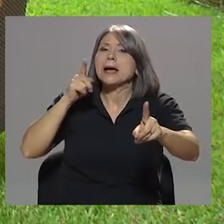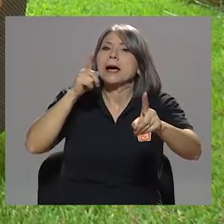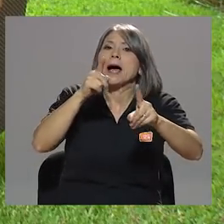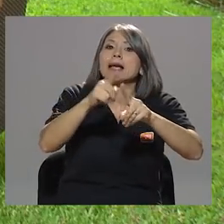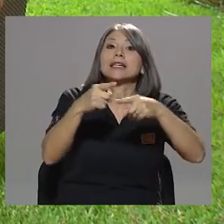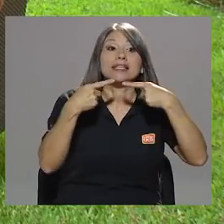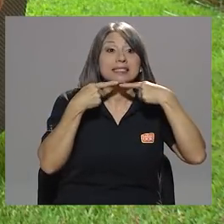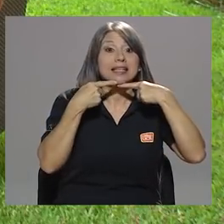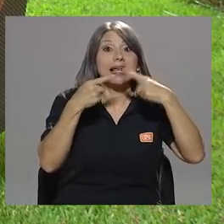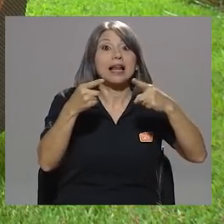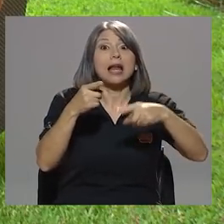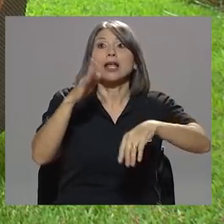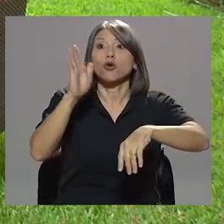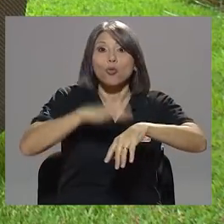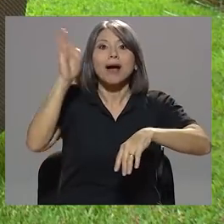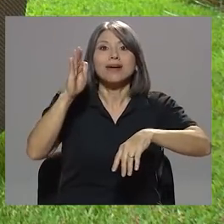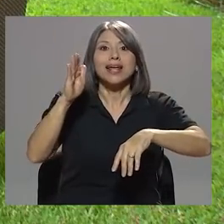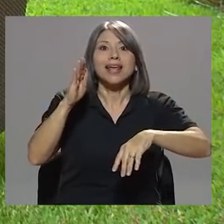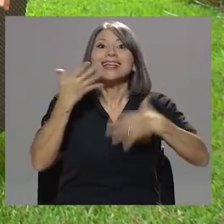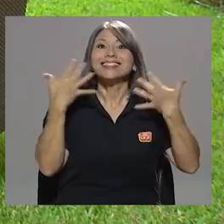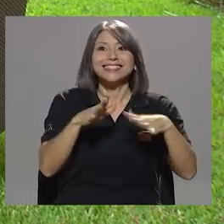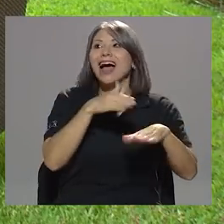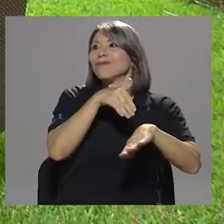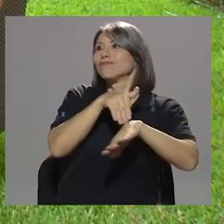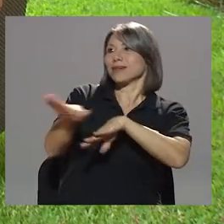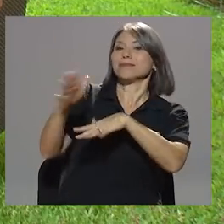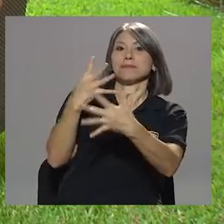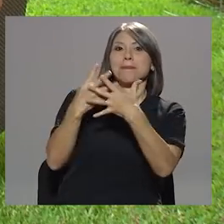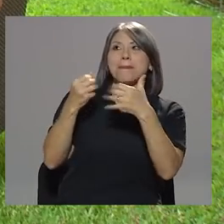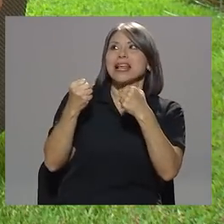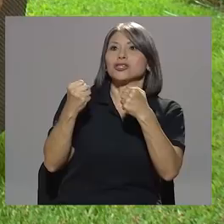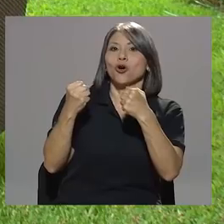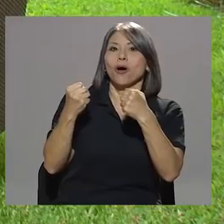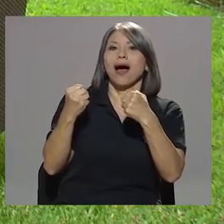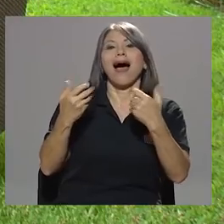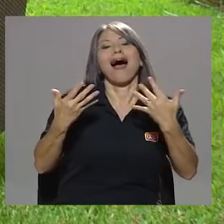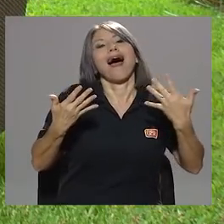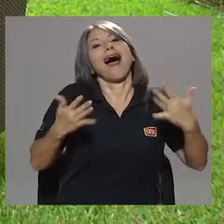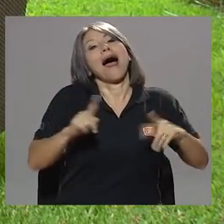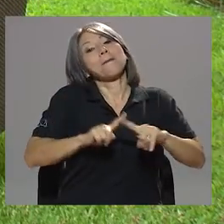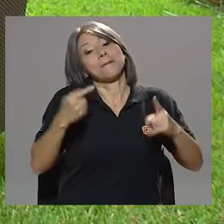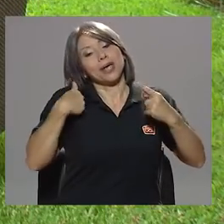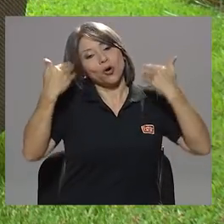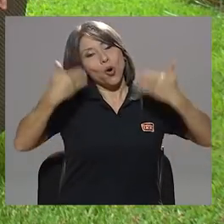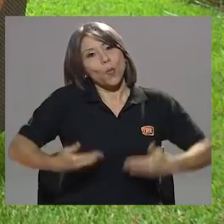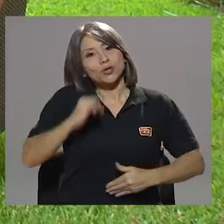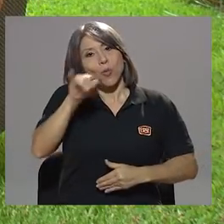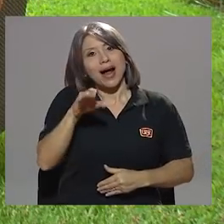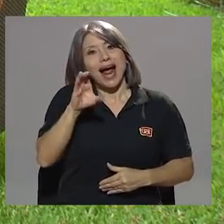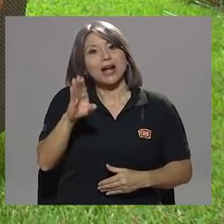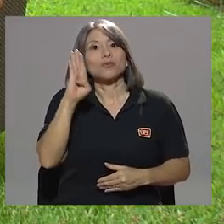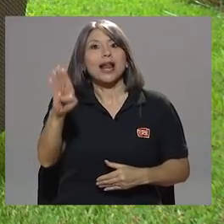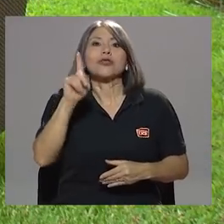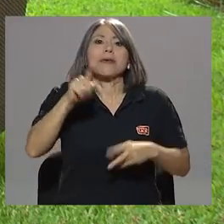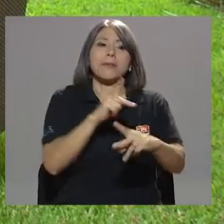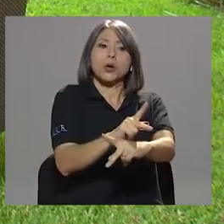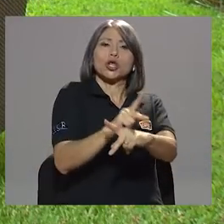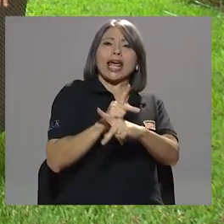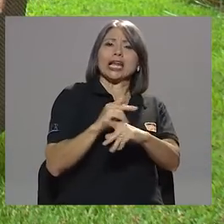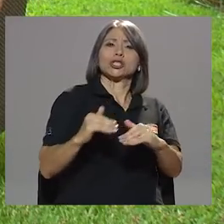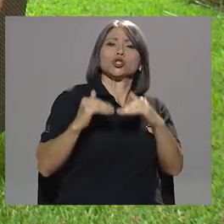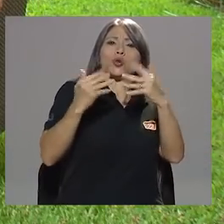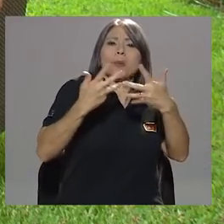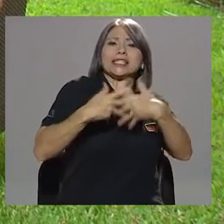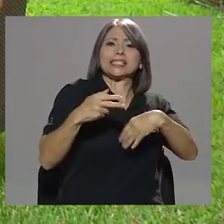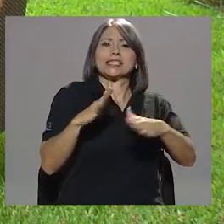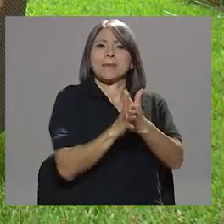culpable lo metes preso. Ah, no. Pero como es Juan Carlos Bolaños, hay que proteger a las supercementeras costarricenses, tenemos